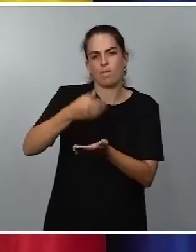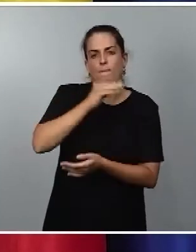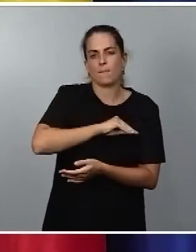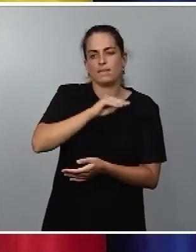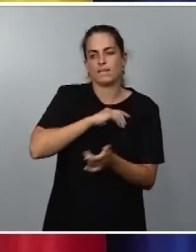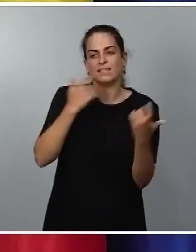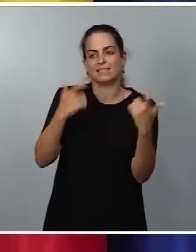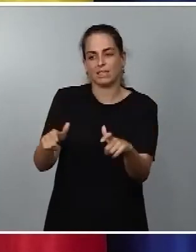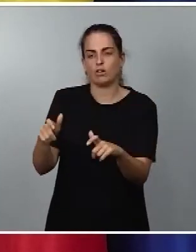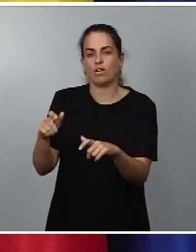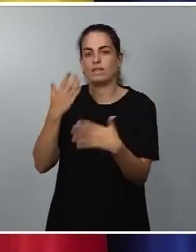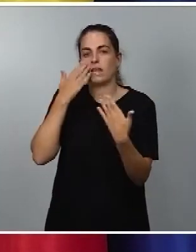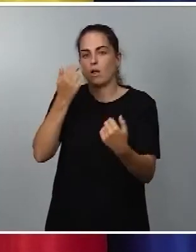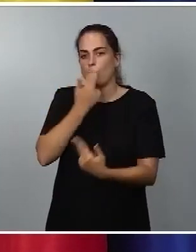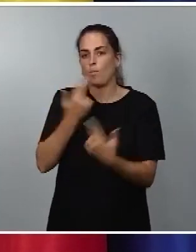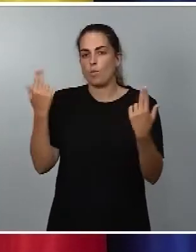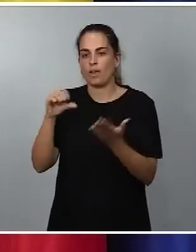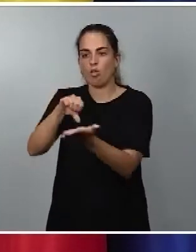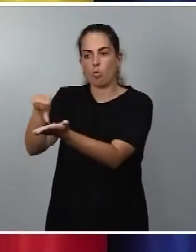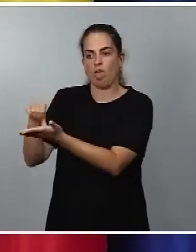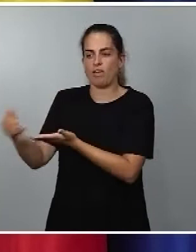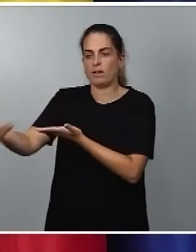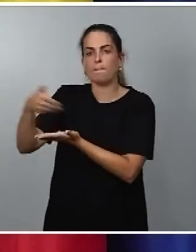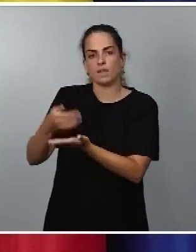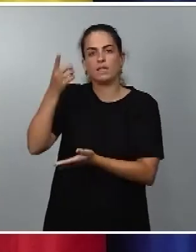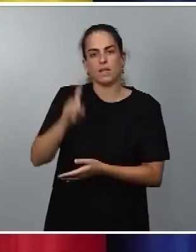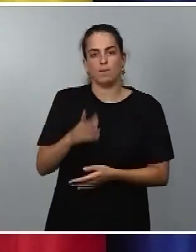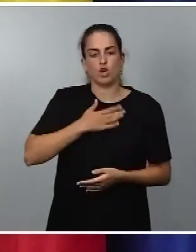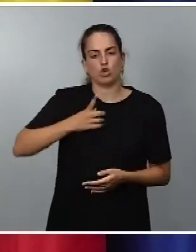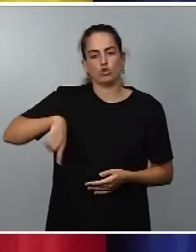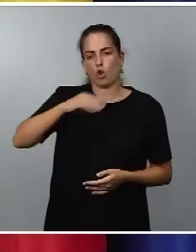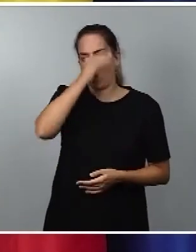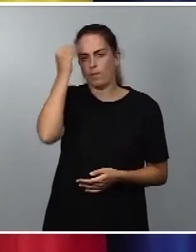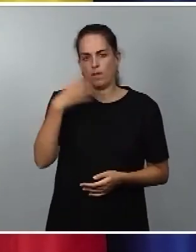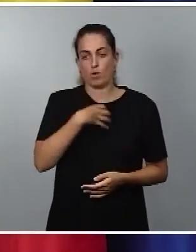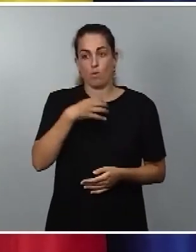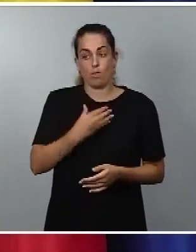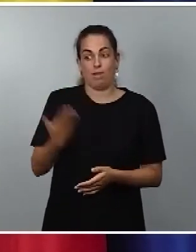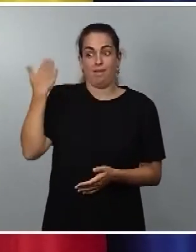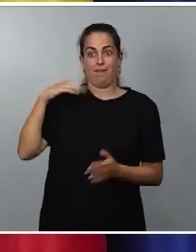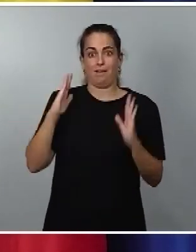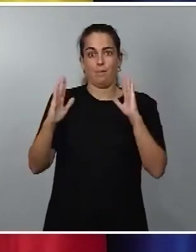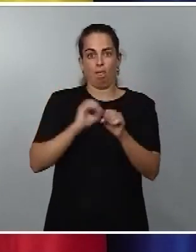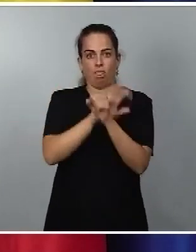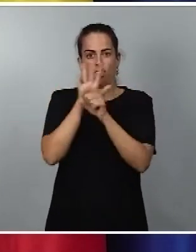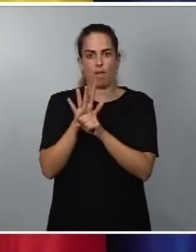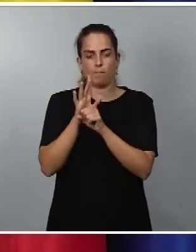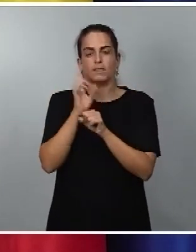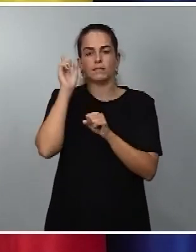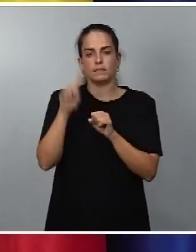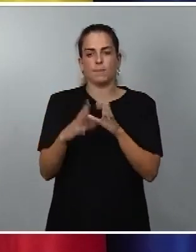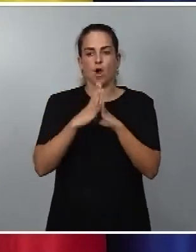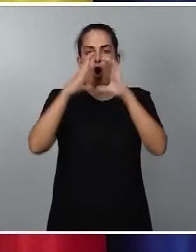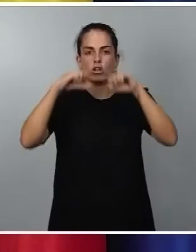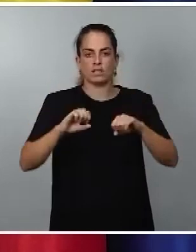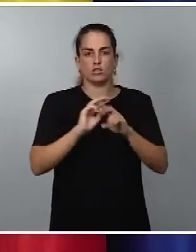pero también por la ciudadanía. Y no podemos olvidar que esta experiencia vivida en la pandemia cuenta también con un amplio consenso parlamentario,